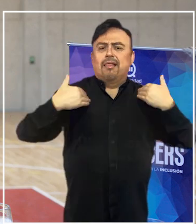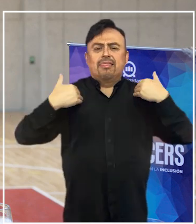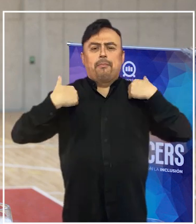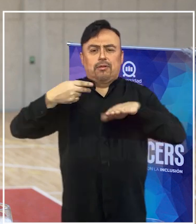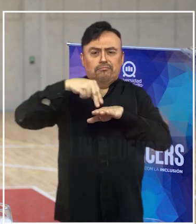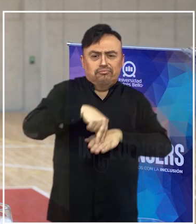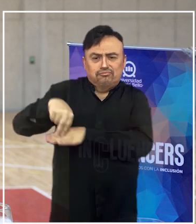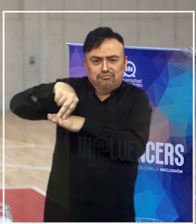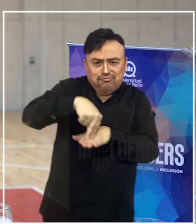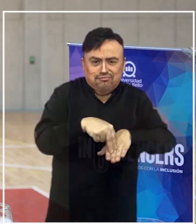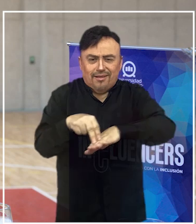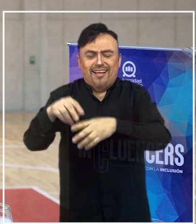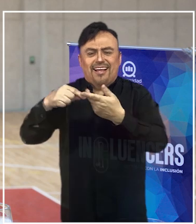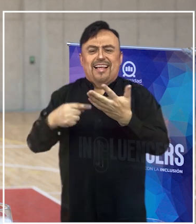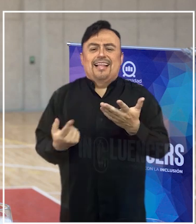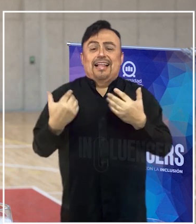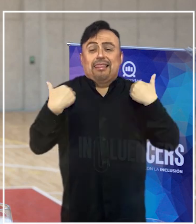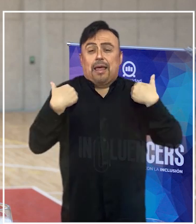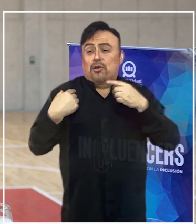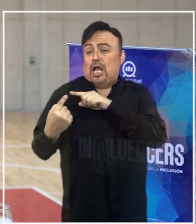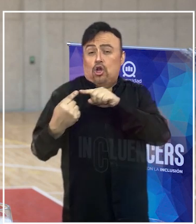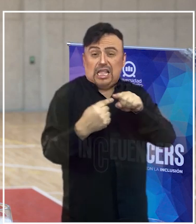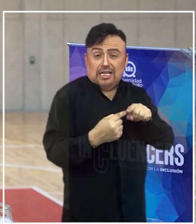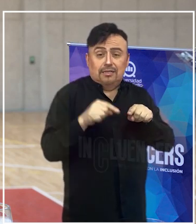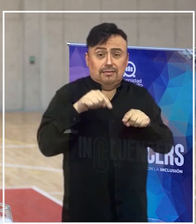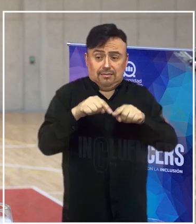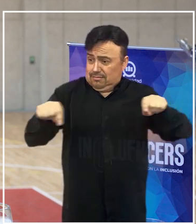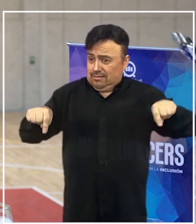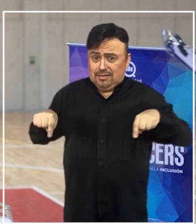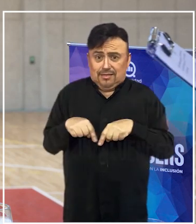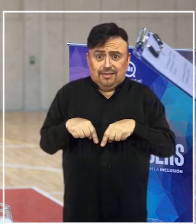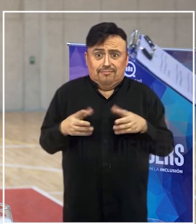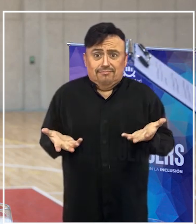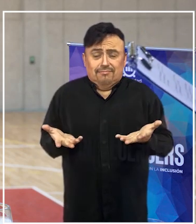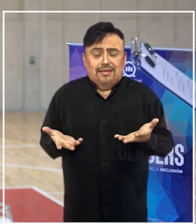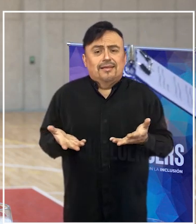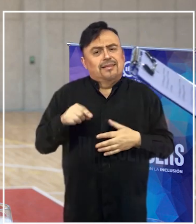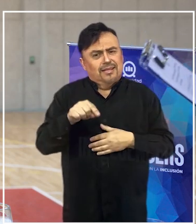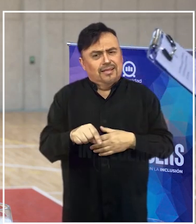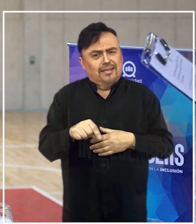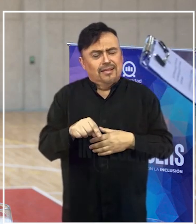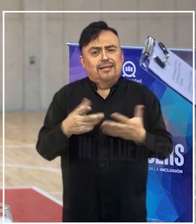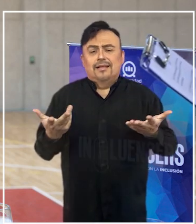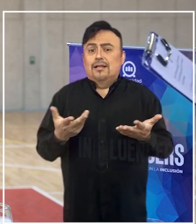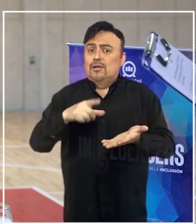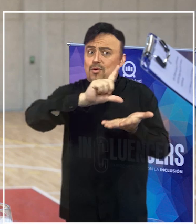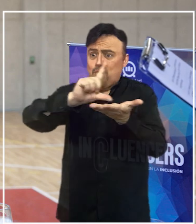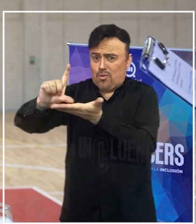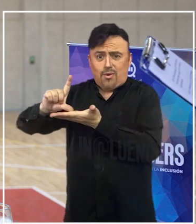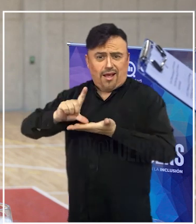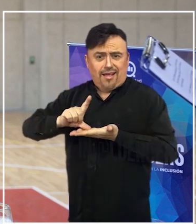Deportes de Contacto, solo en este sector. Por cierto, que son lugares